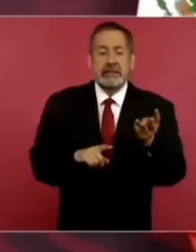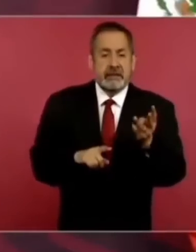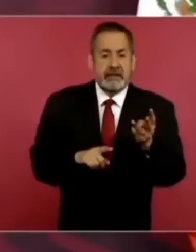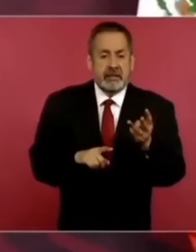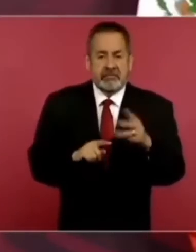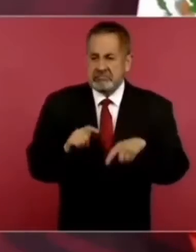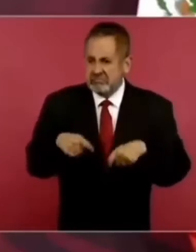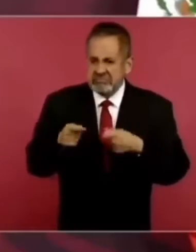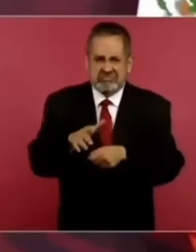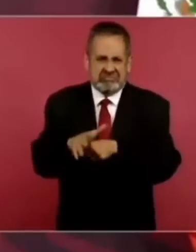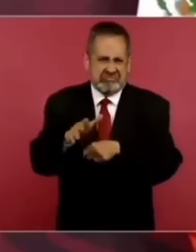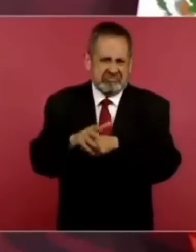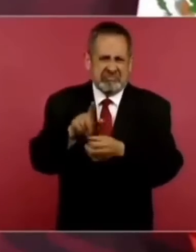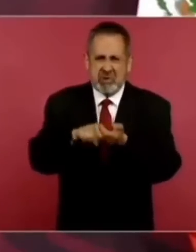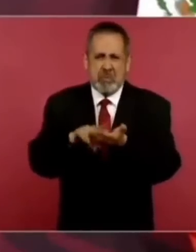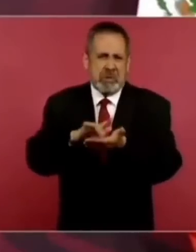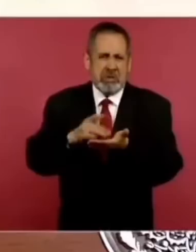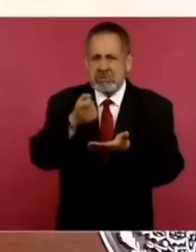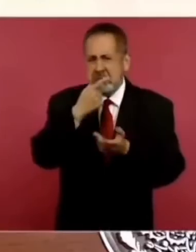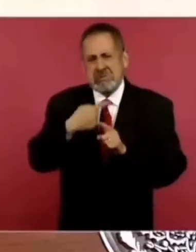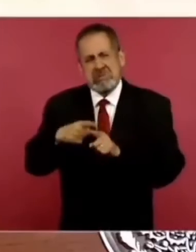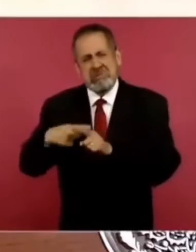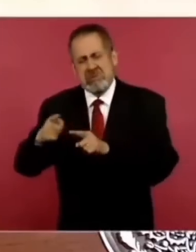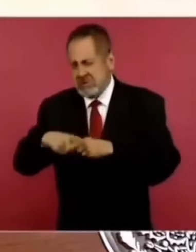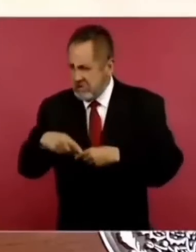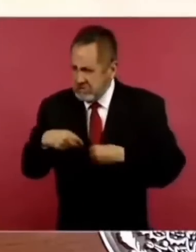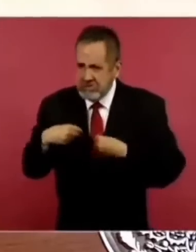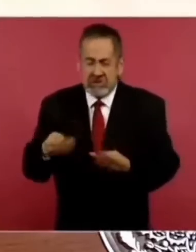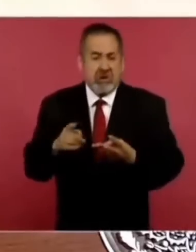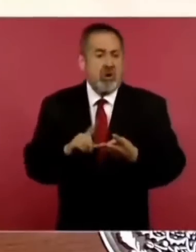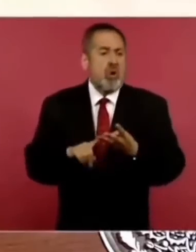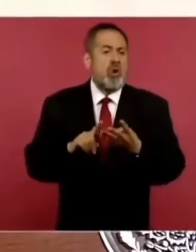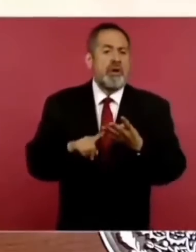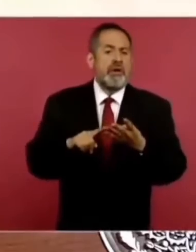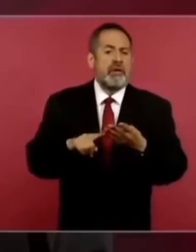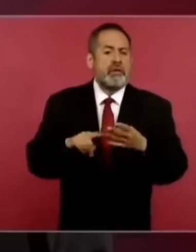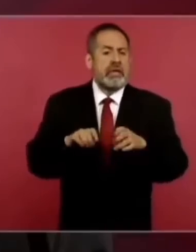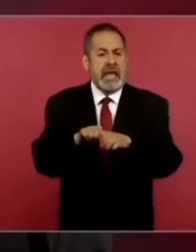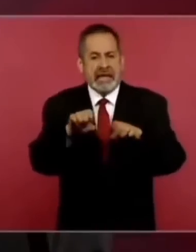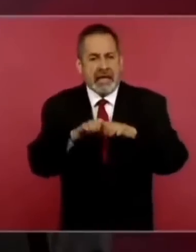abasto suficiente de medicamentos, equipos,